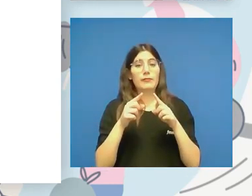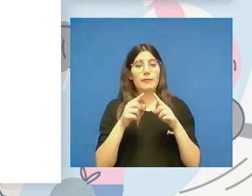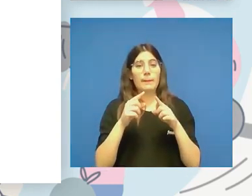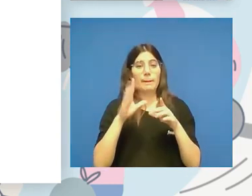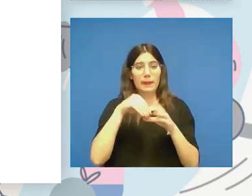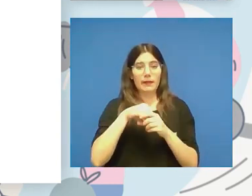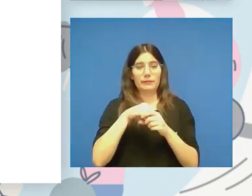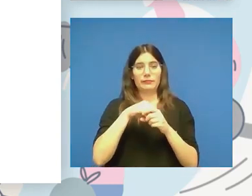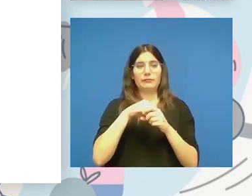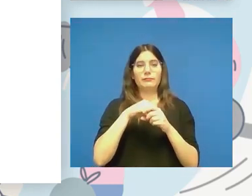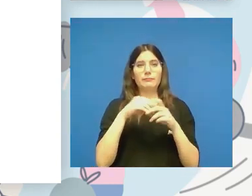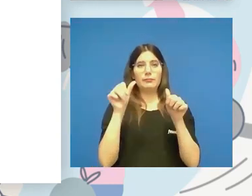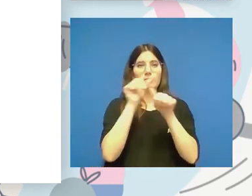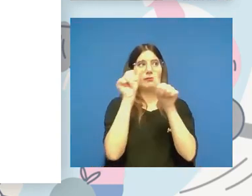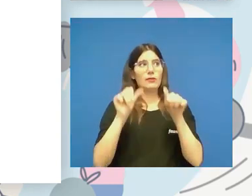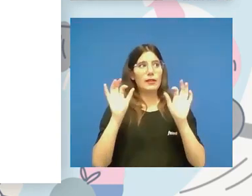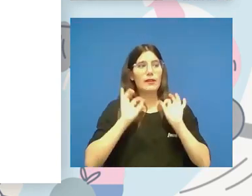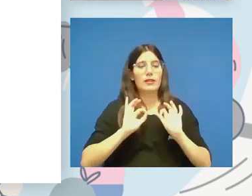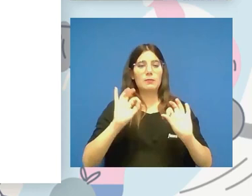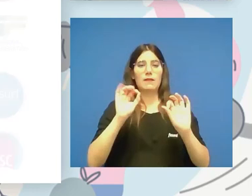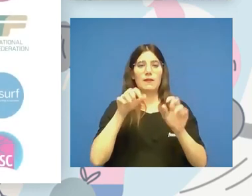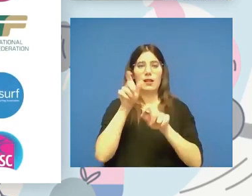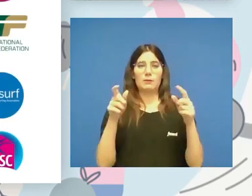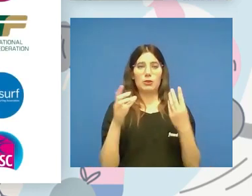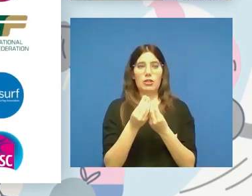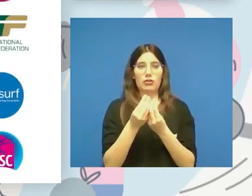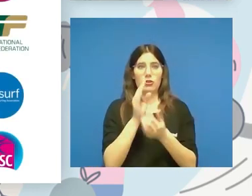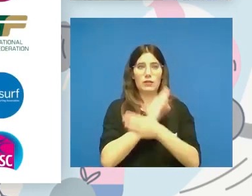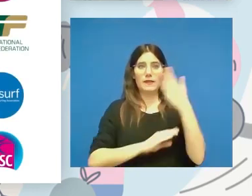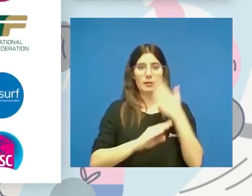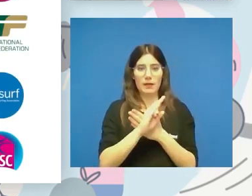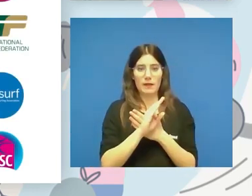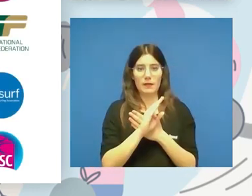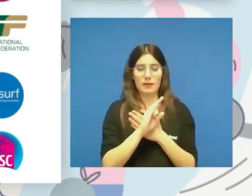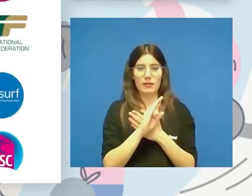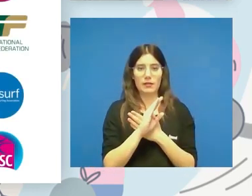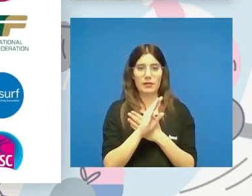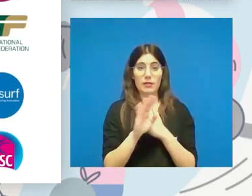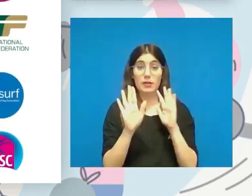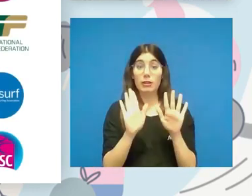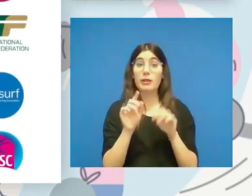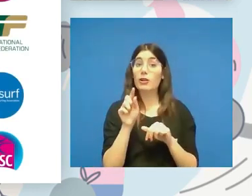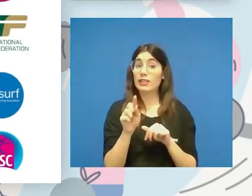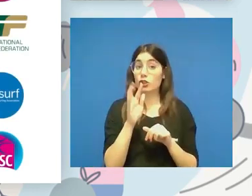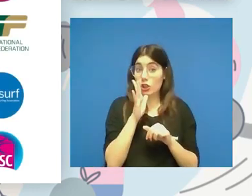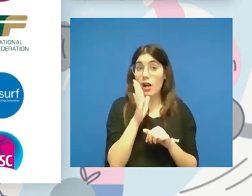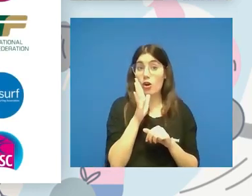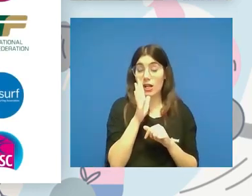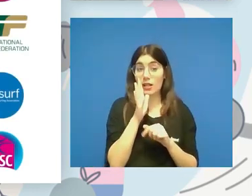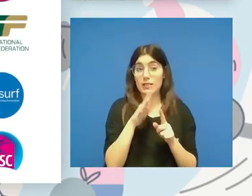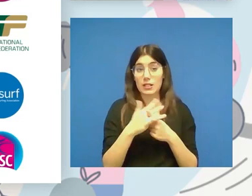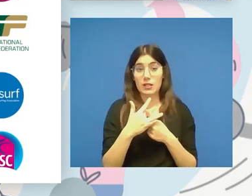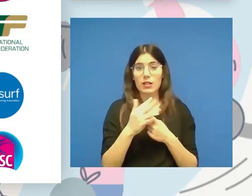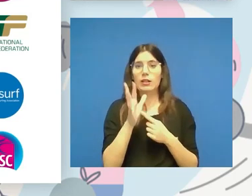específica de las personas con discapacidad en esa estructura, pero eso es lo que está pasando. De hecho, en el programa